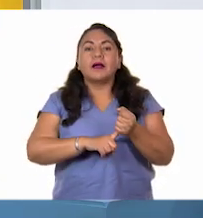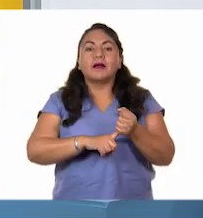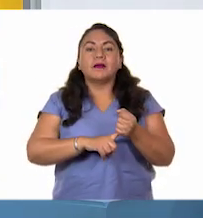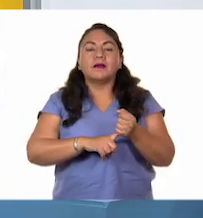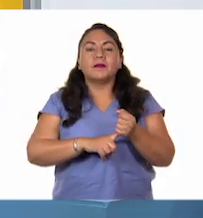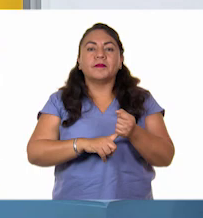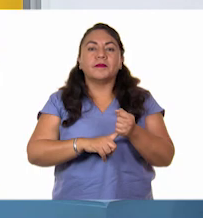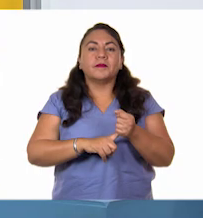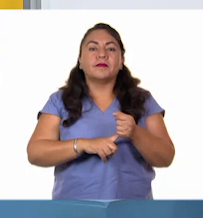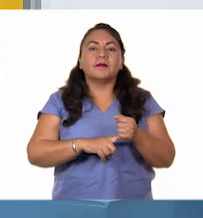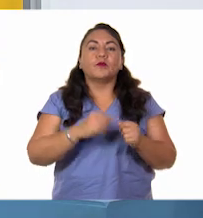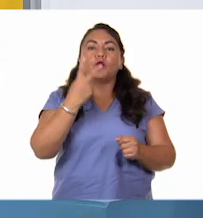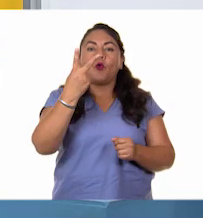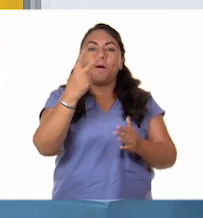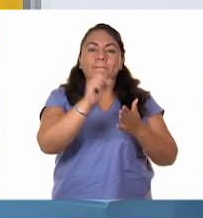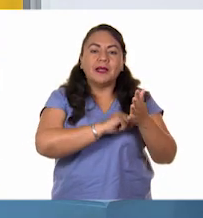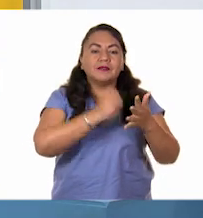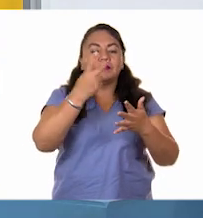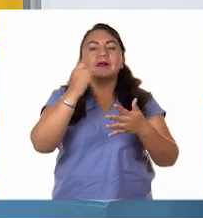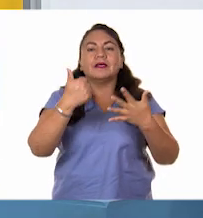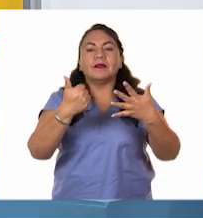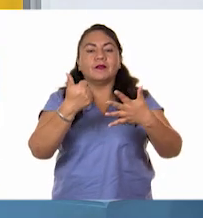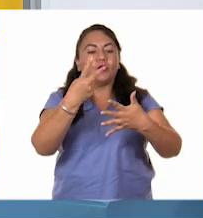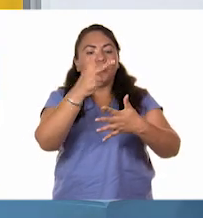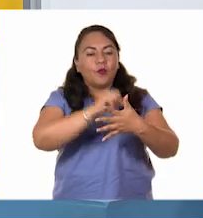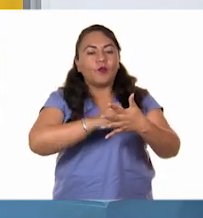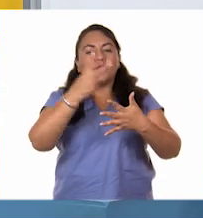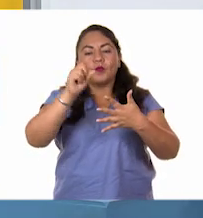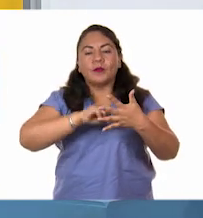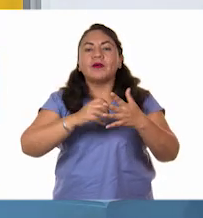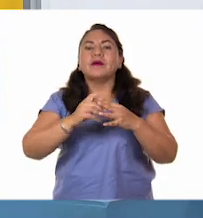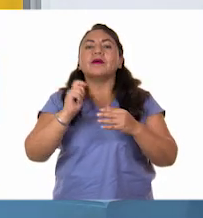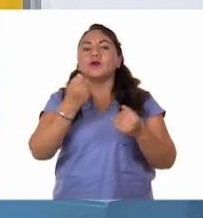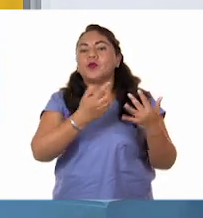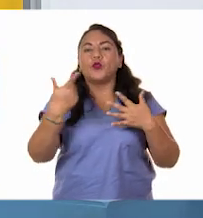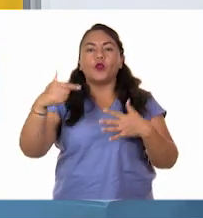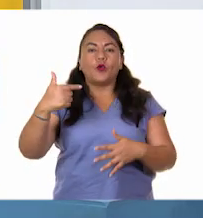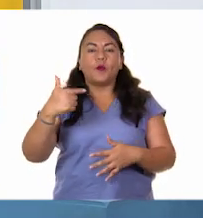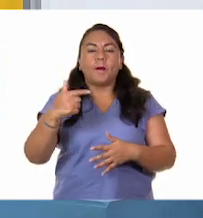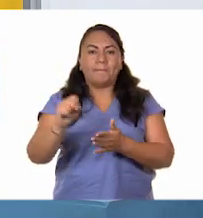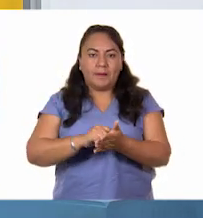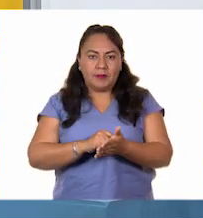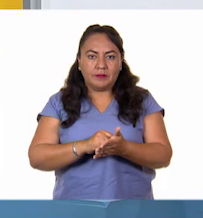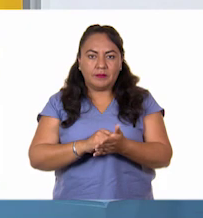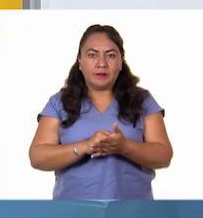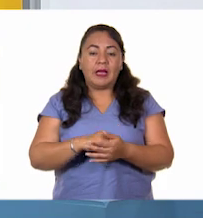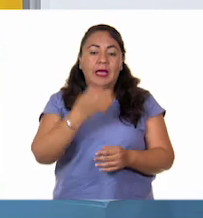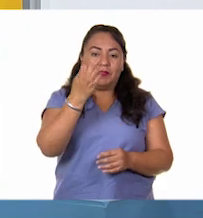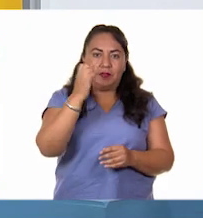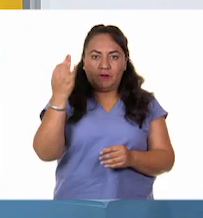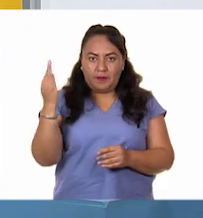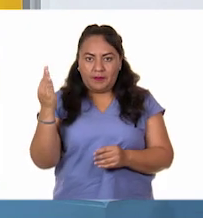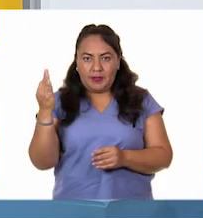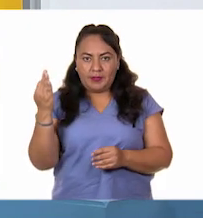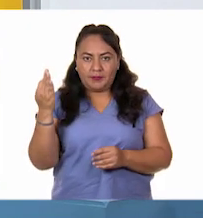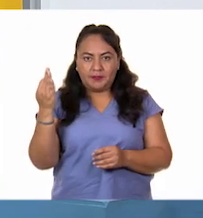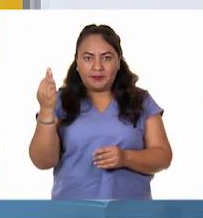integrada por dos meses. ¿Estamos de acuerdo? Porque son doce meses. Sí, sí, sí. Enero y febrero.